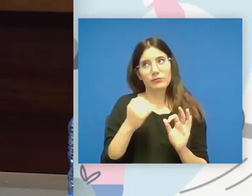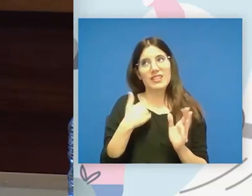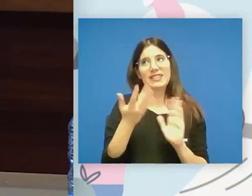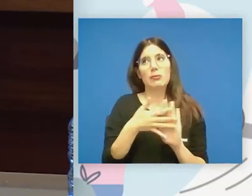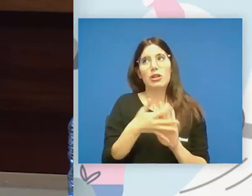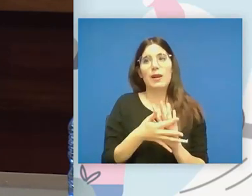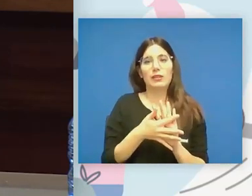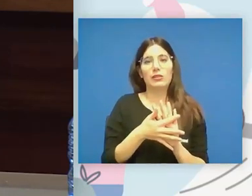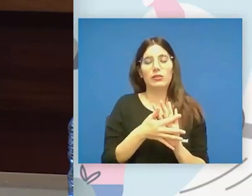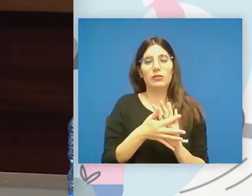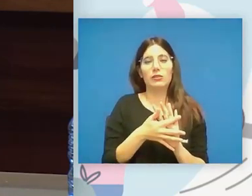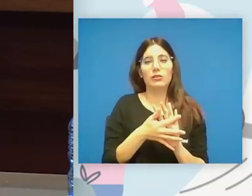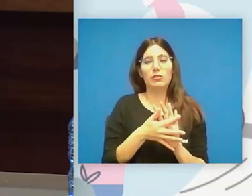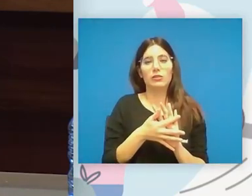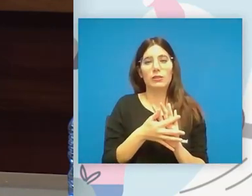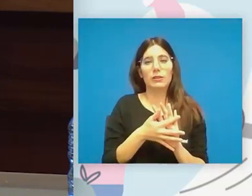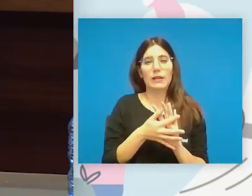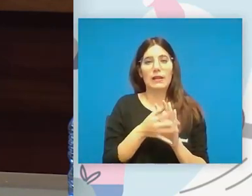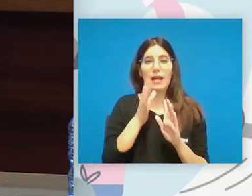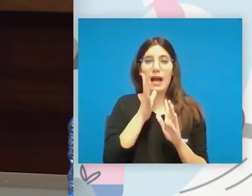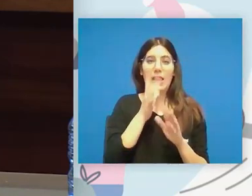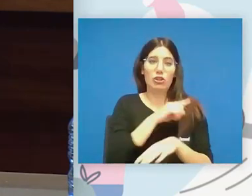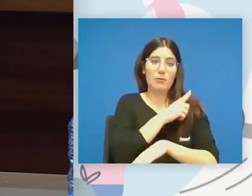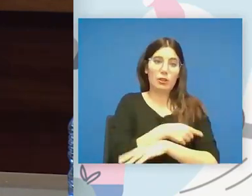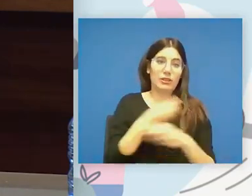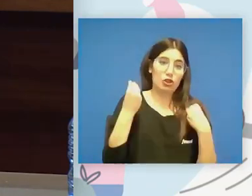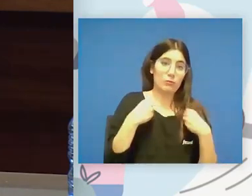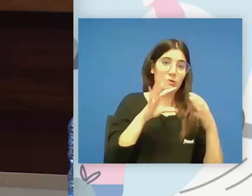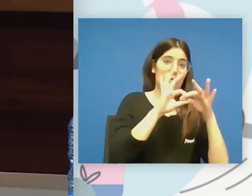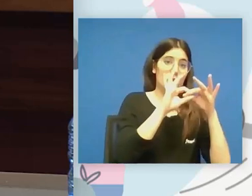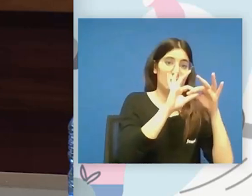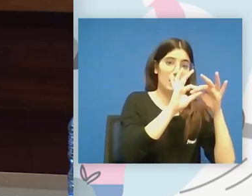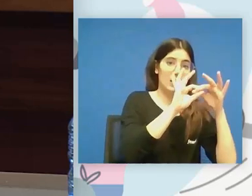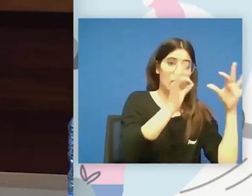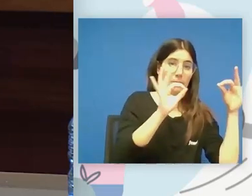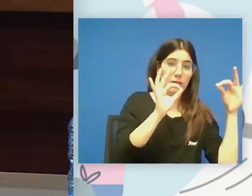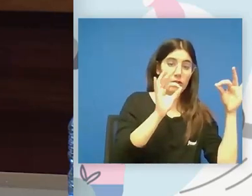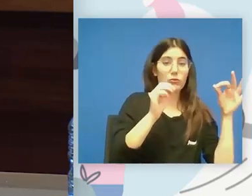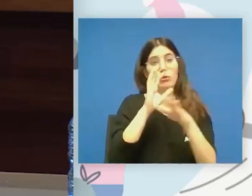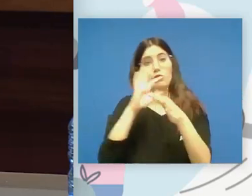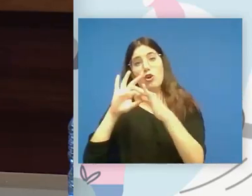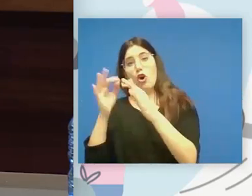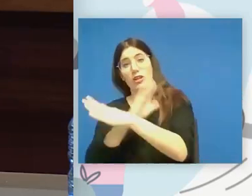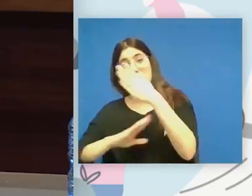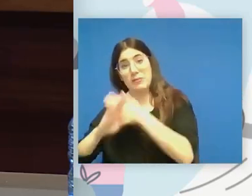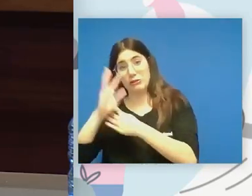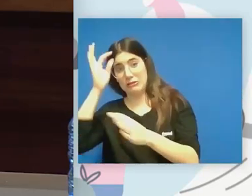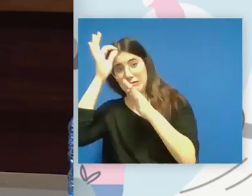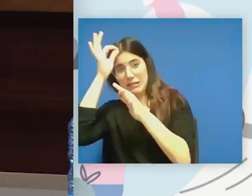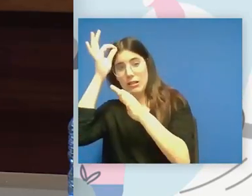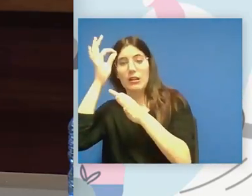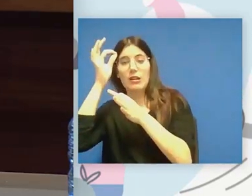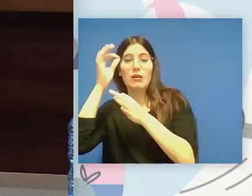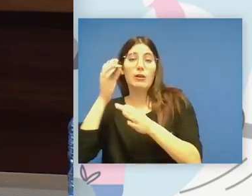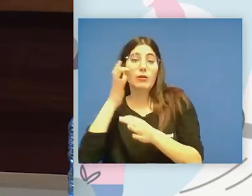a las disciplinas que se practican en los Juegos Paralímpicos entonces en ese sentido estricto pues quizá no pero